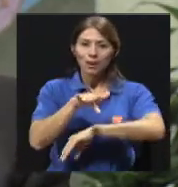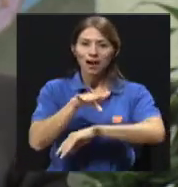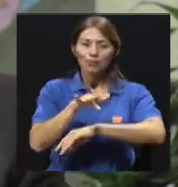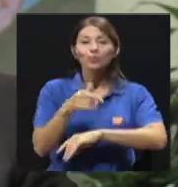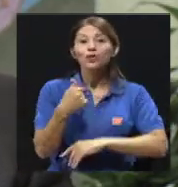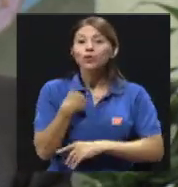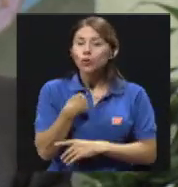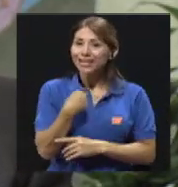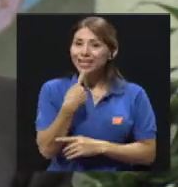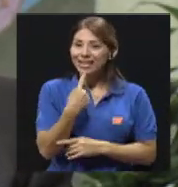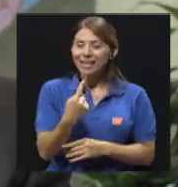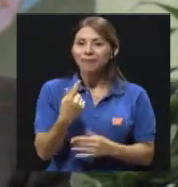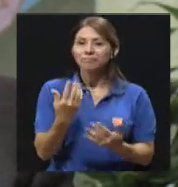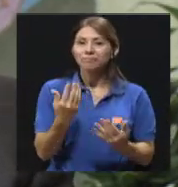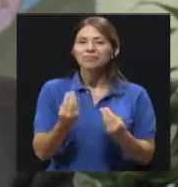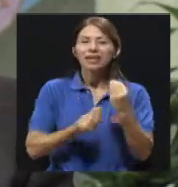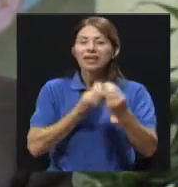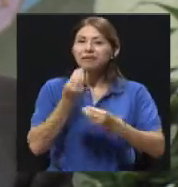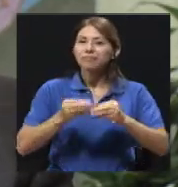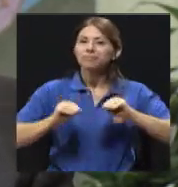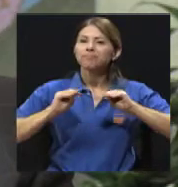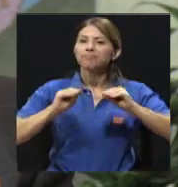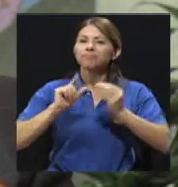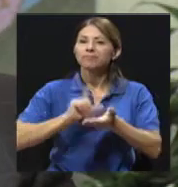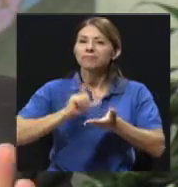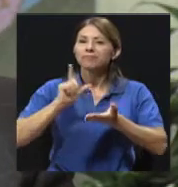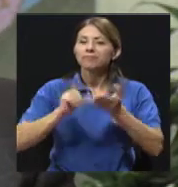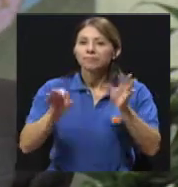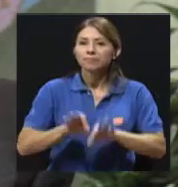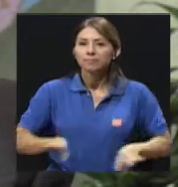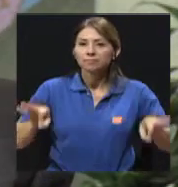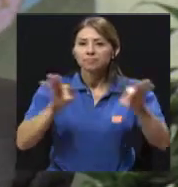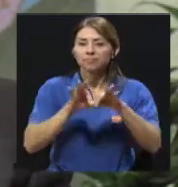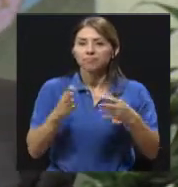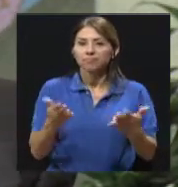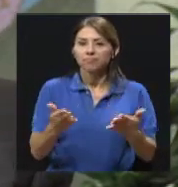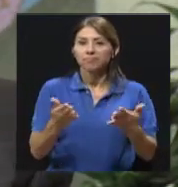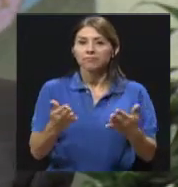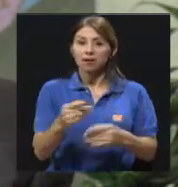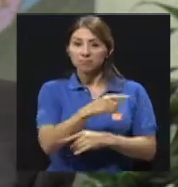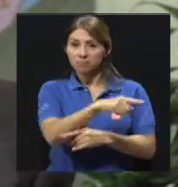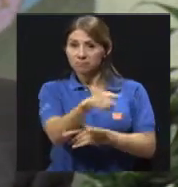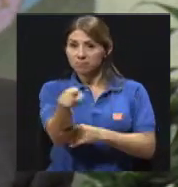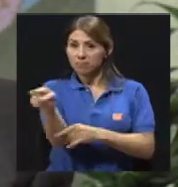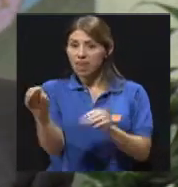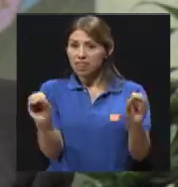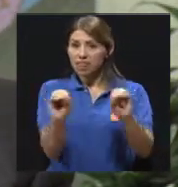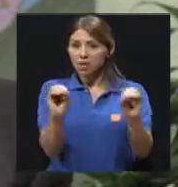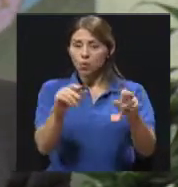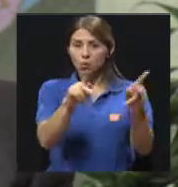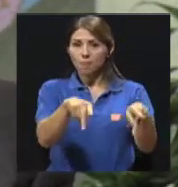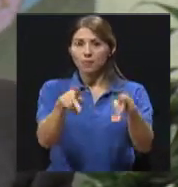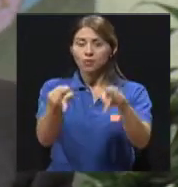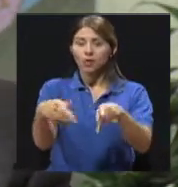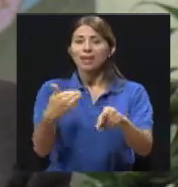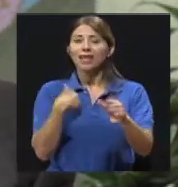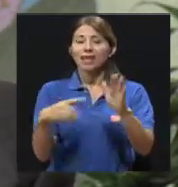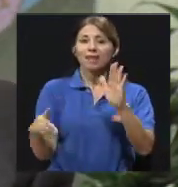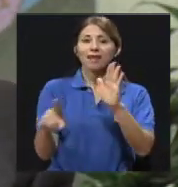como enseñanza de esta charla es el hecho de que ningún individuo tiene derecho a